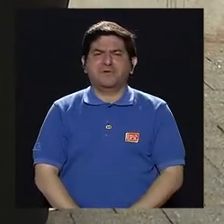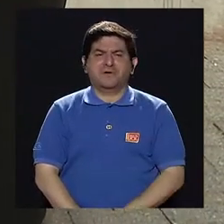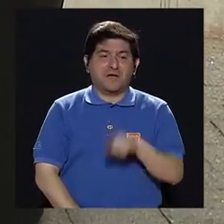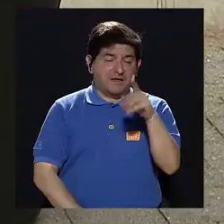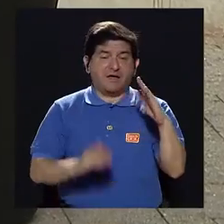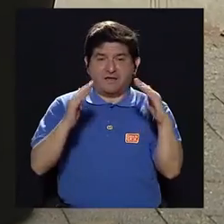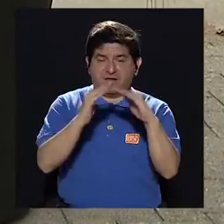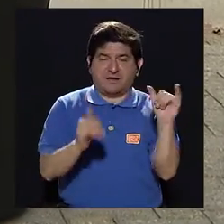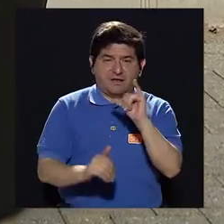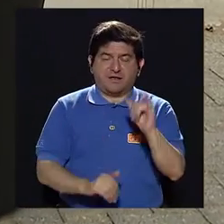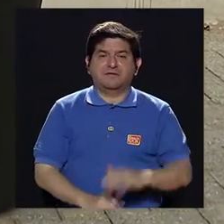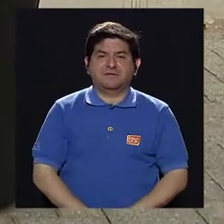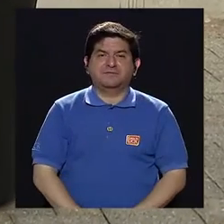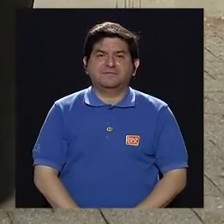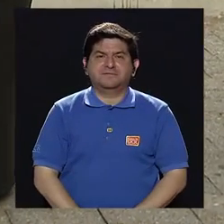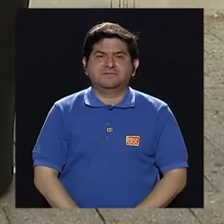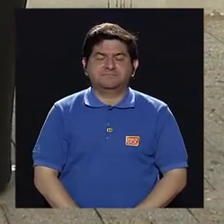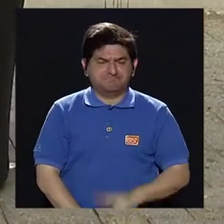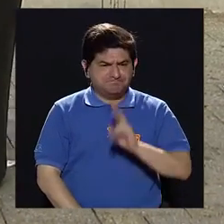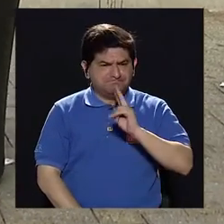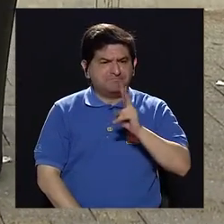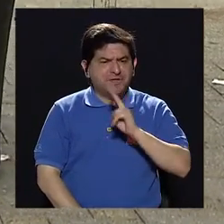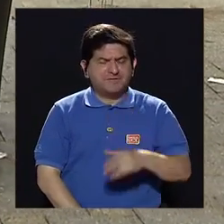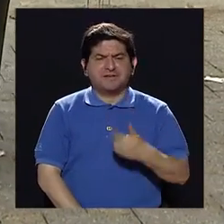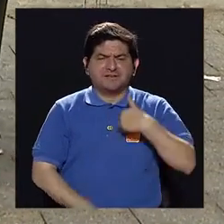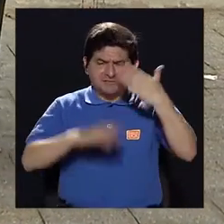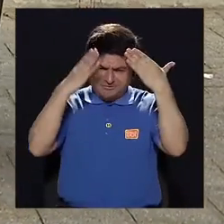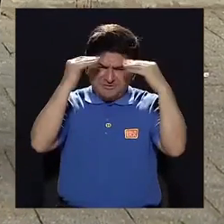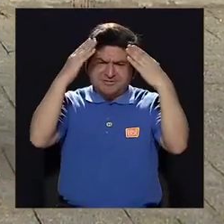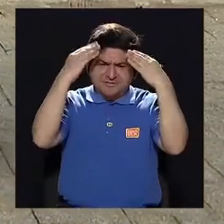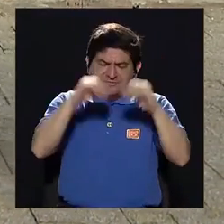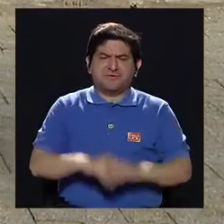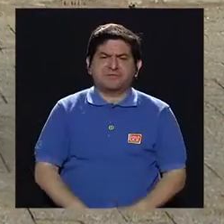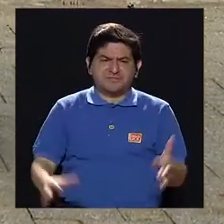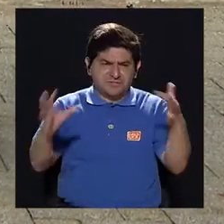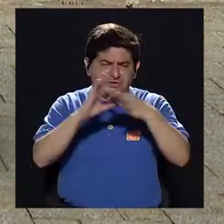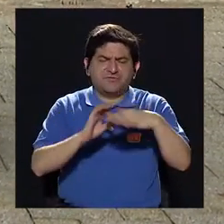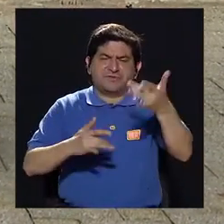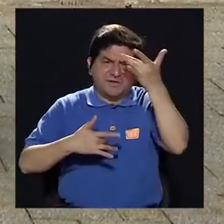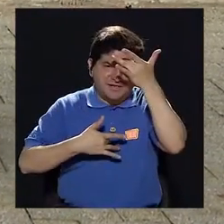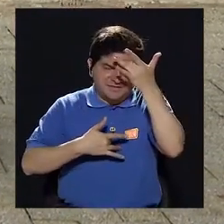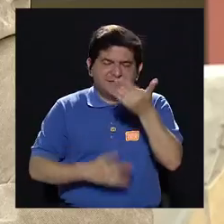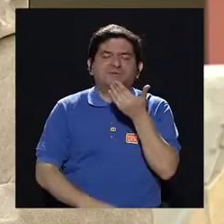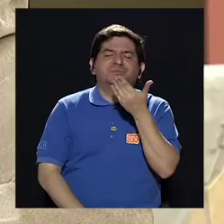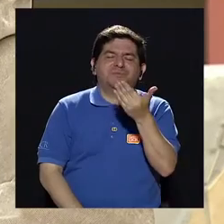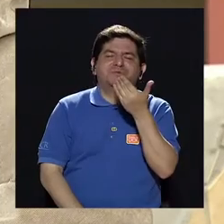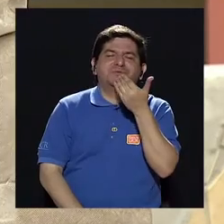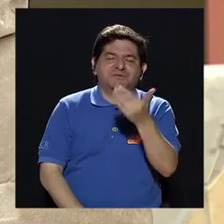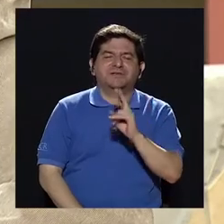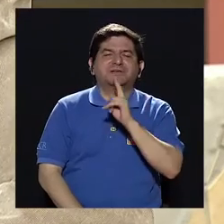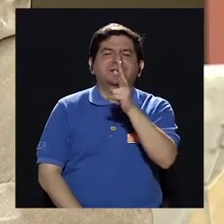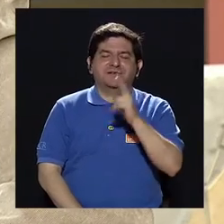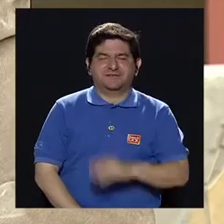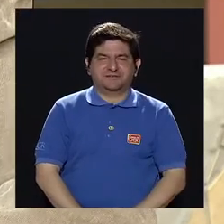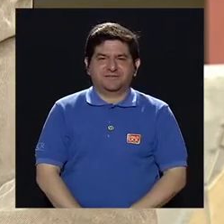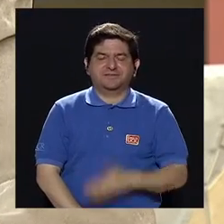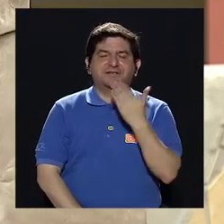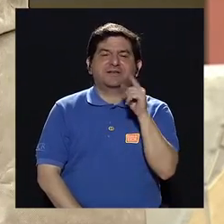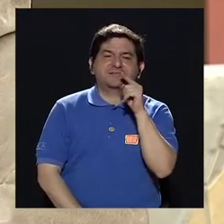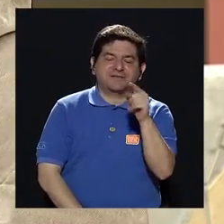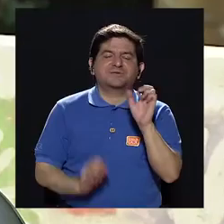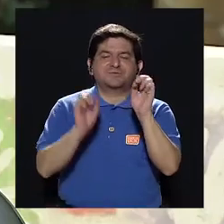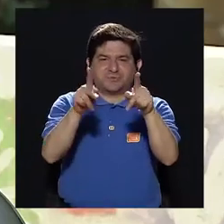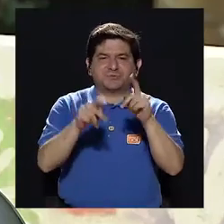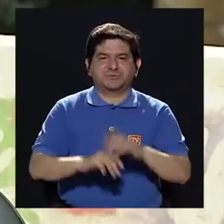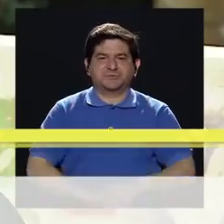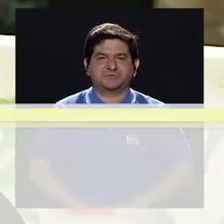en los hogares pudieron pues realmente informarse acerca de esta enfermedad. Muchísimas gracias, de verdad. Muchas gracias a ustedes